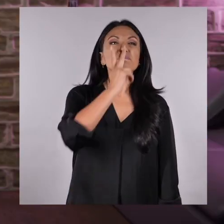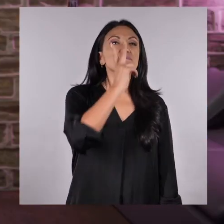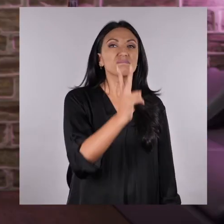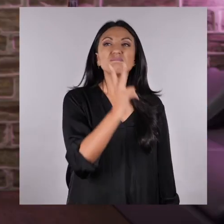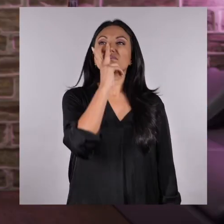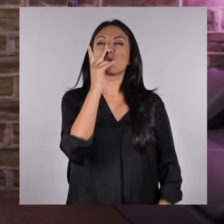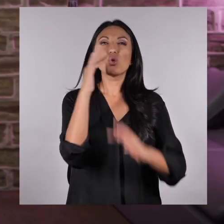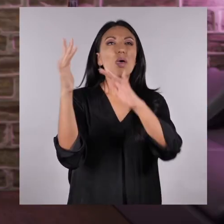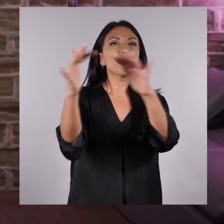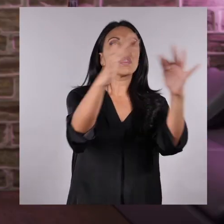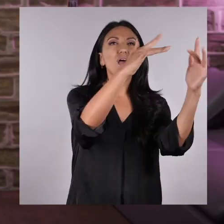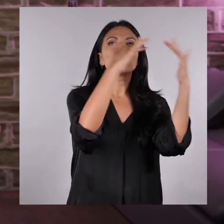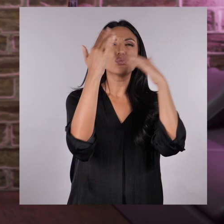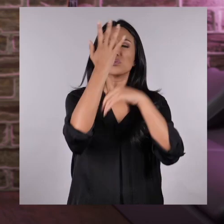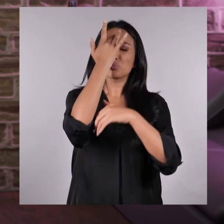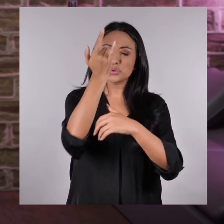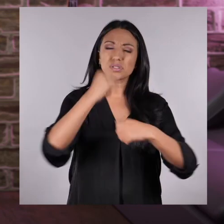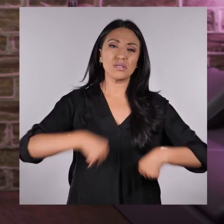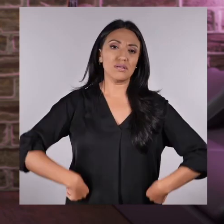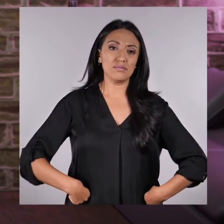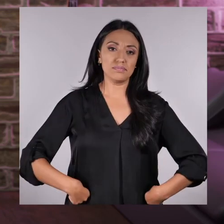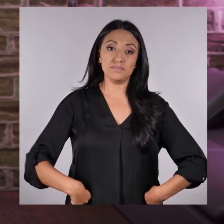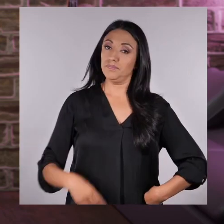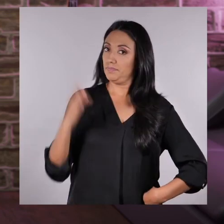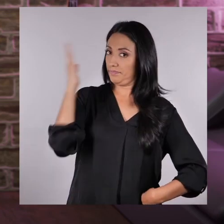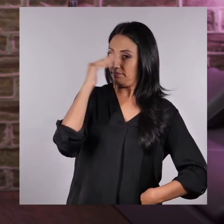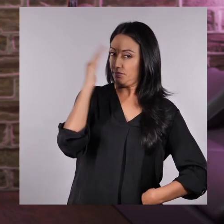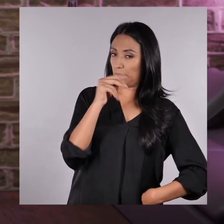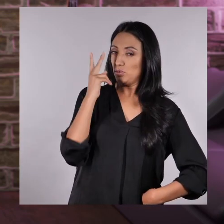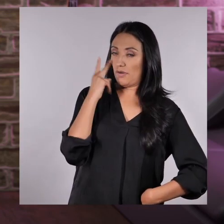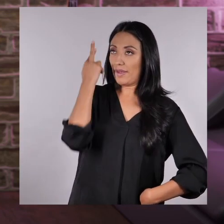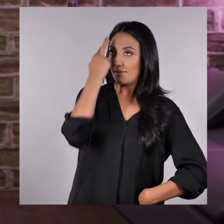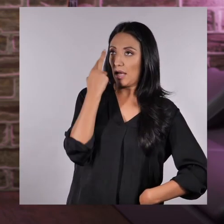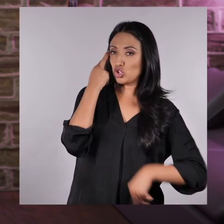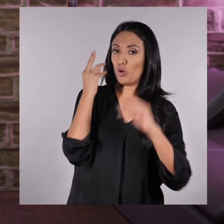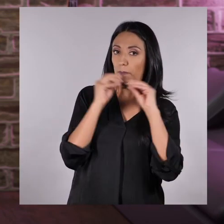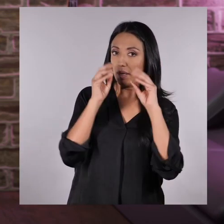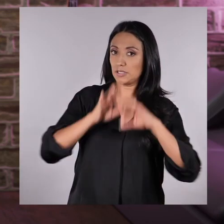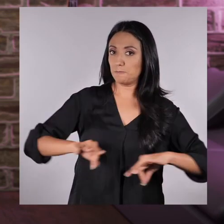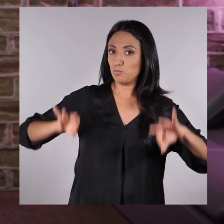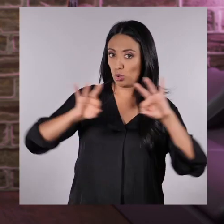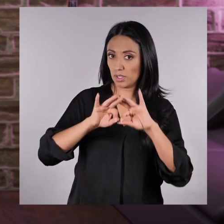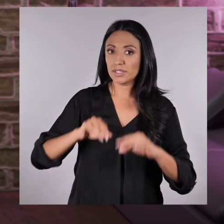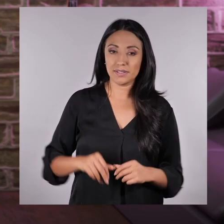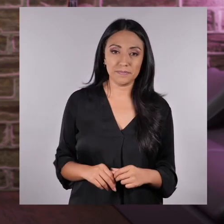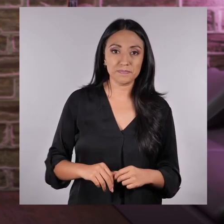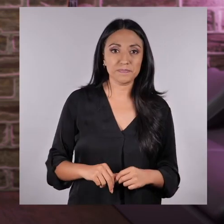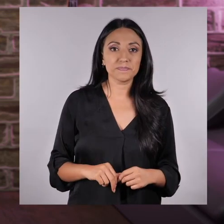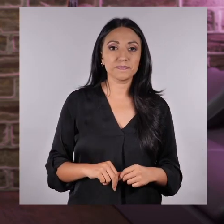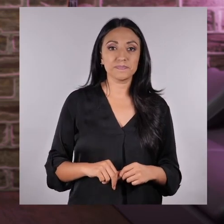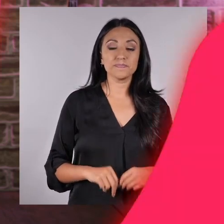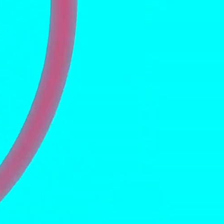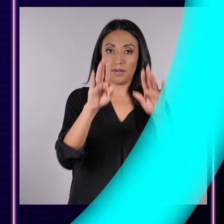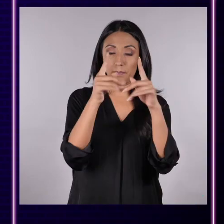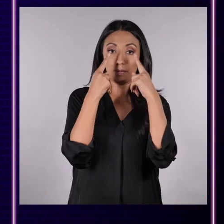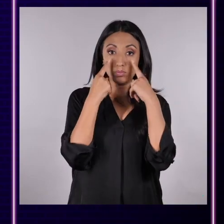respiramos tanto aire contaminado, Nick? Vamos a ver las causas más importantes y sus consecuencias.